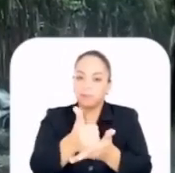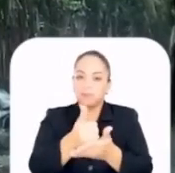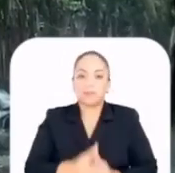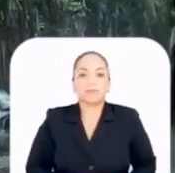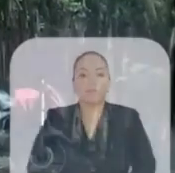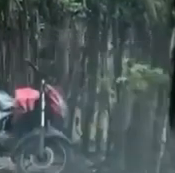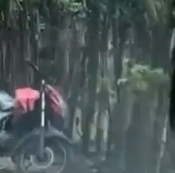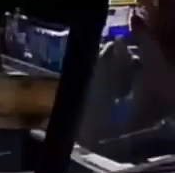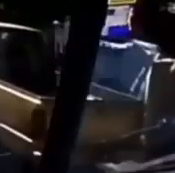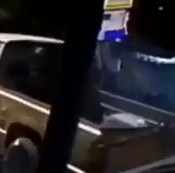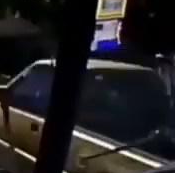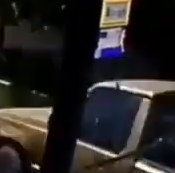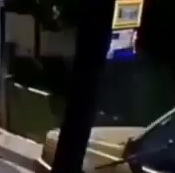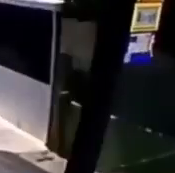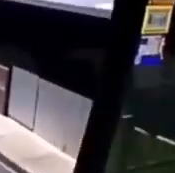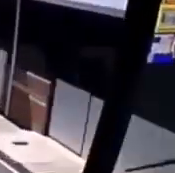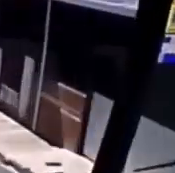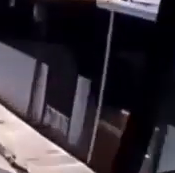llegar pronto.